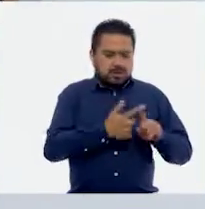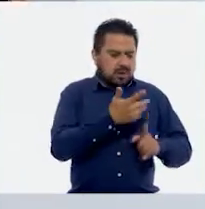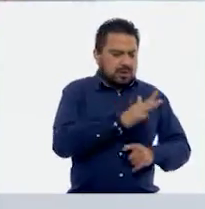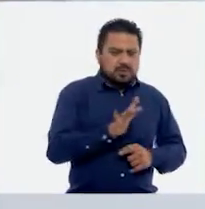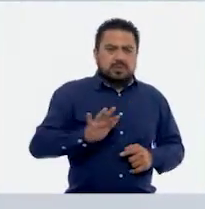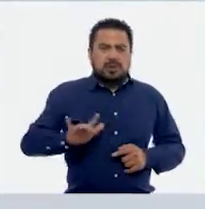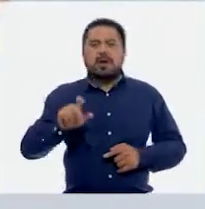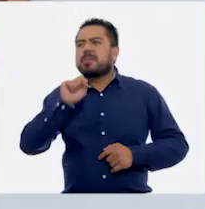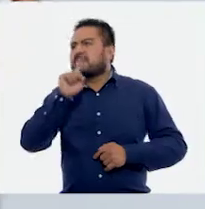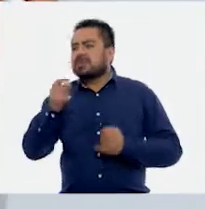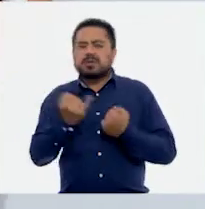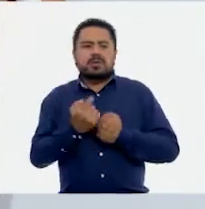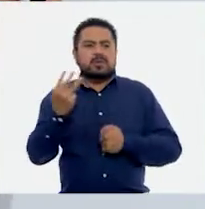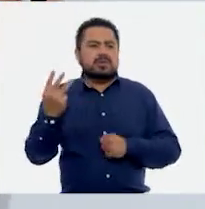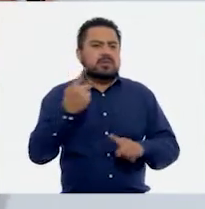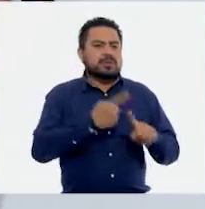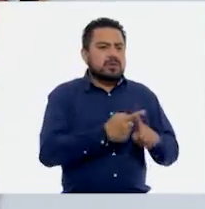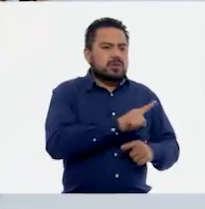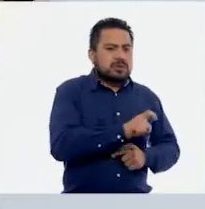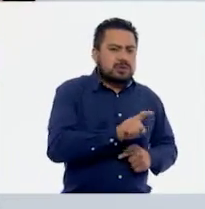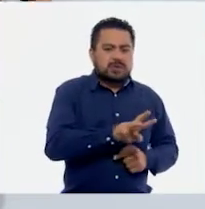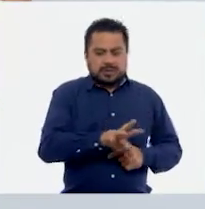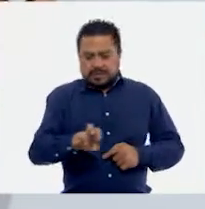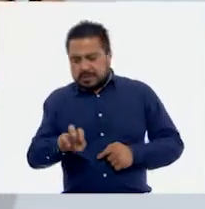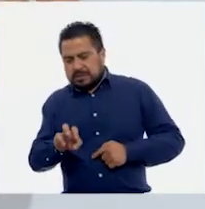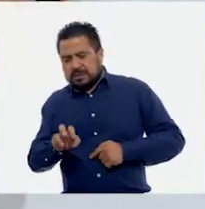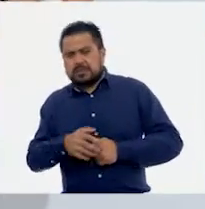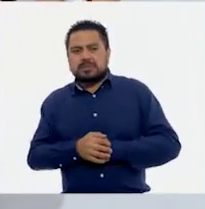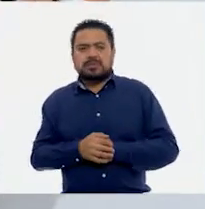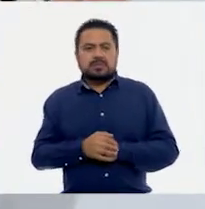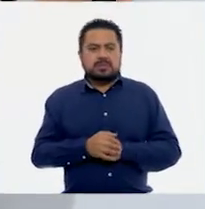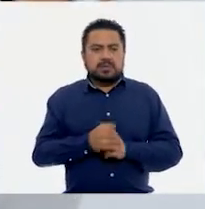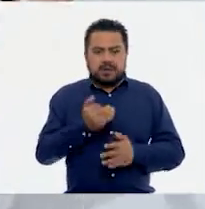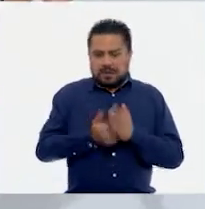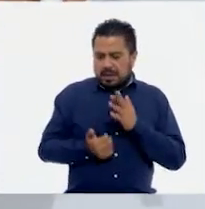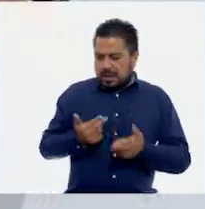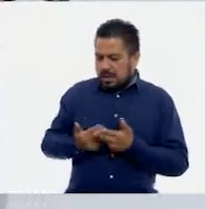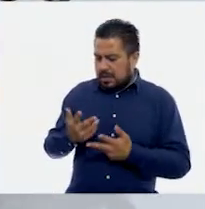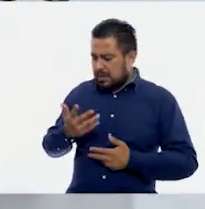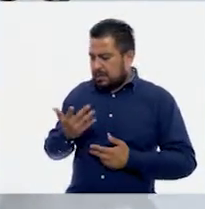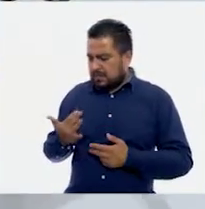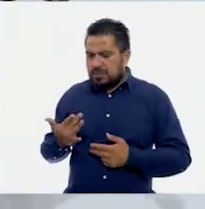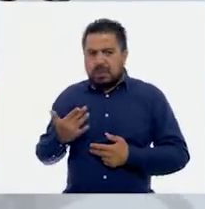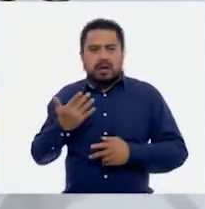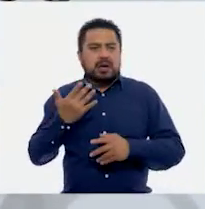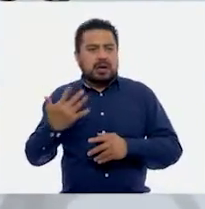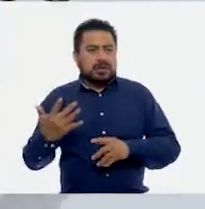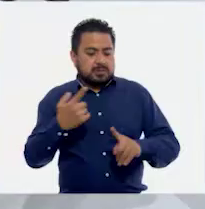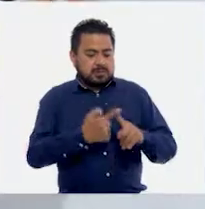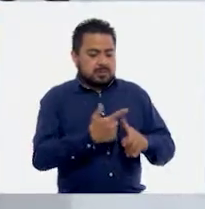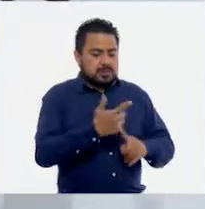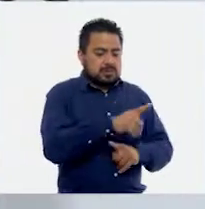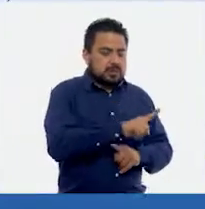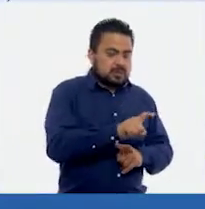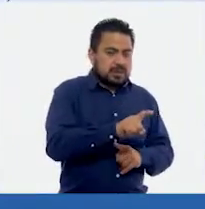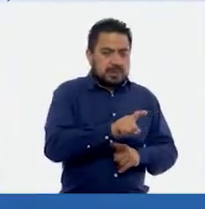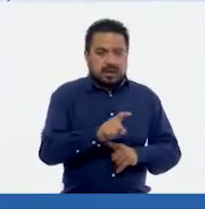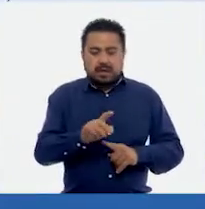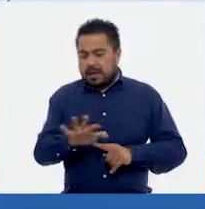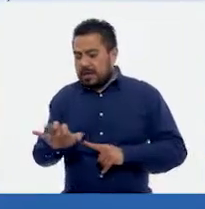Y aquí nos va a dar lo mismo, 3 por 100, 300. 300. Nos vamos a sobrar 50. Bajamos 5 por 10, 500.